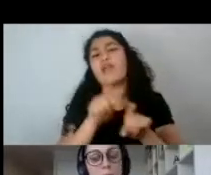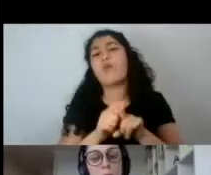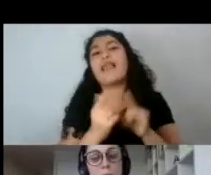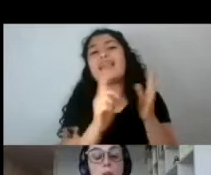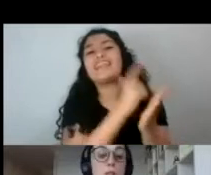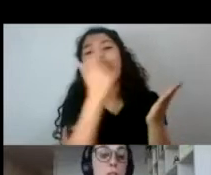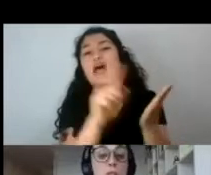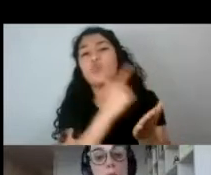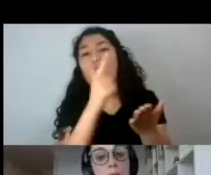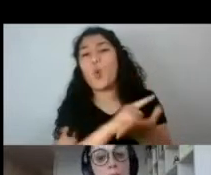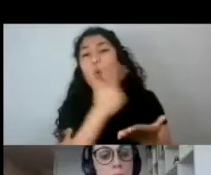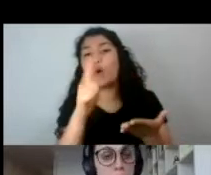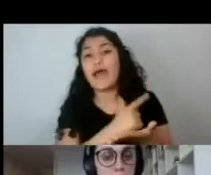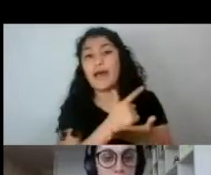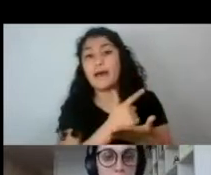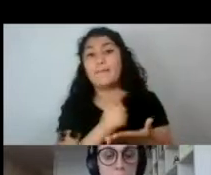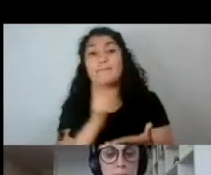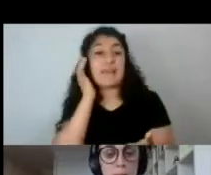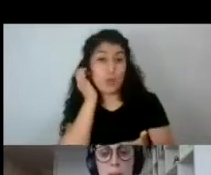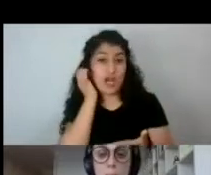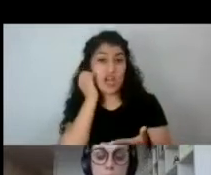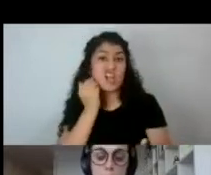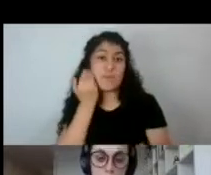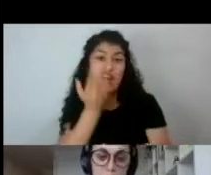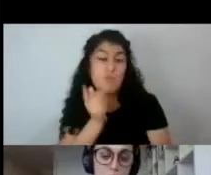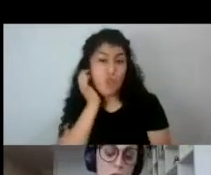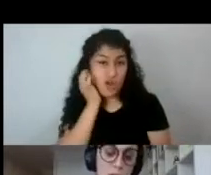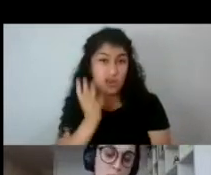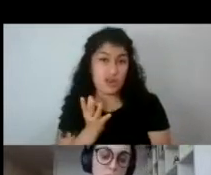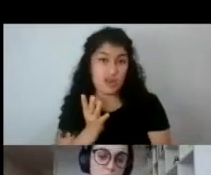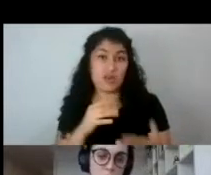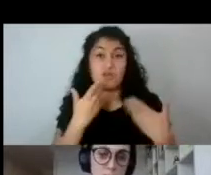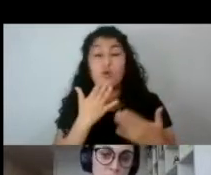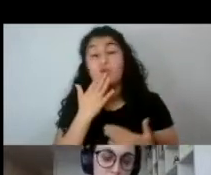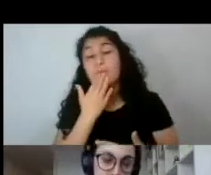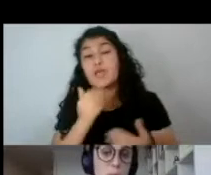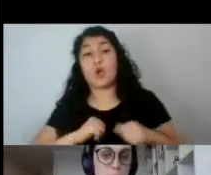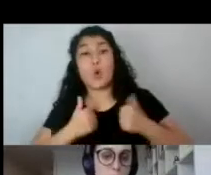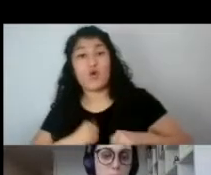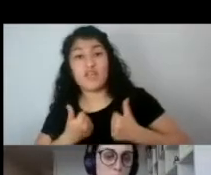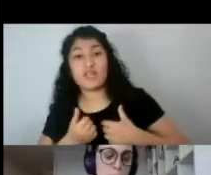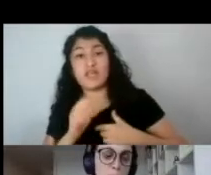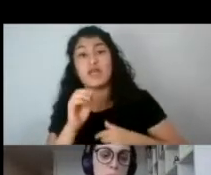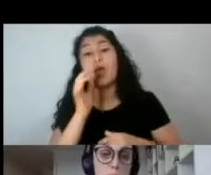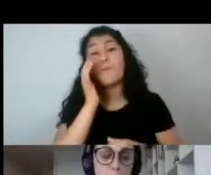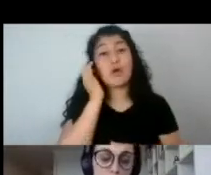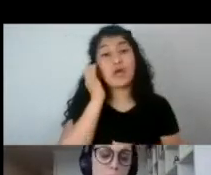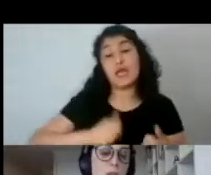en contraposición a literatura para jóvenes, adolescentes y jóvenes hombres, ¿no?